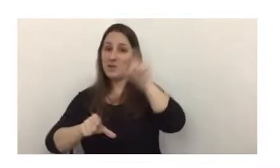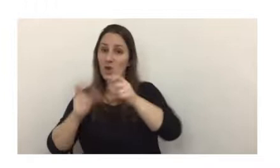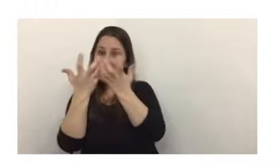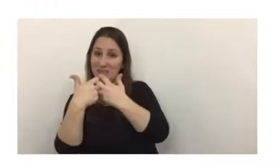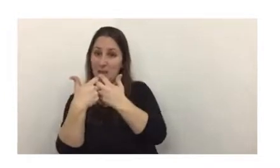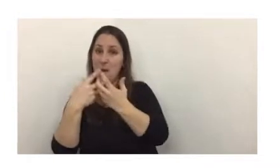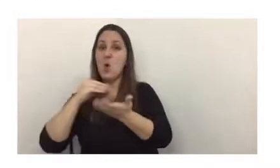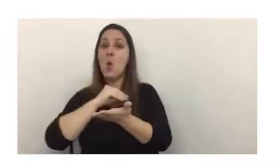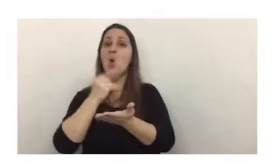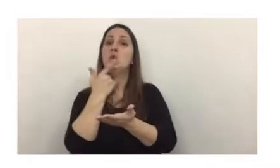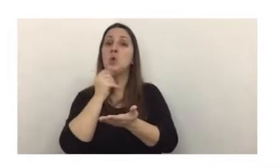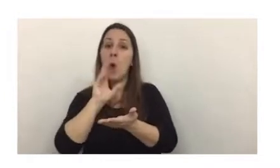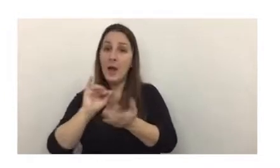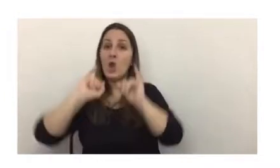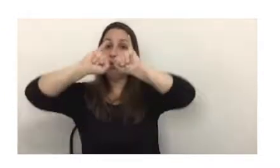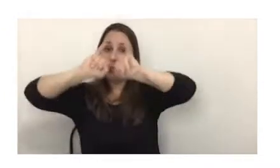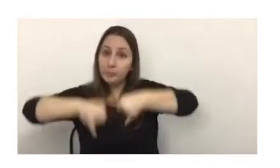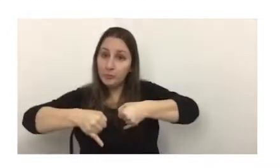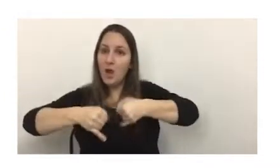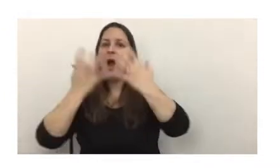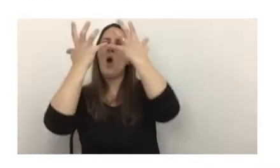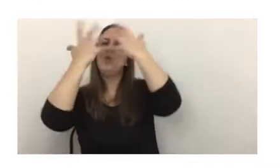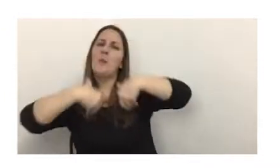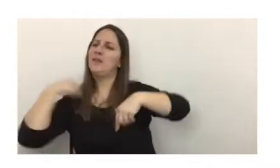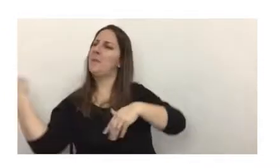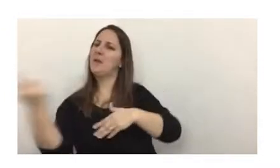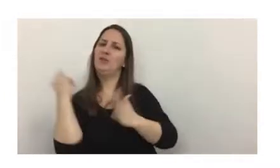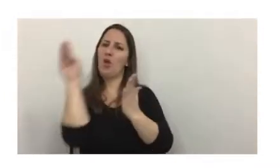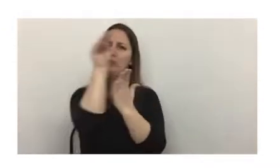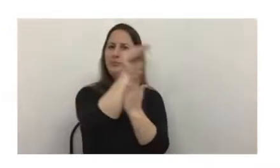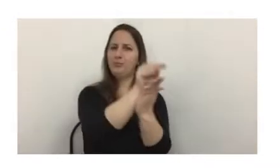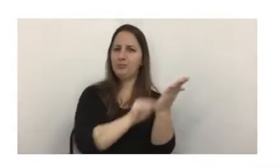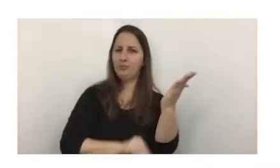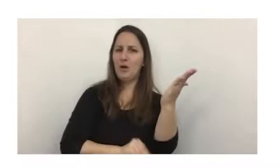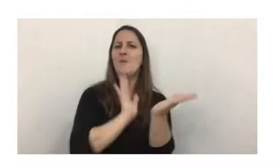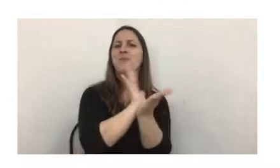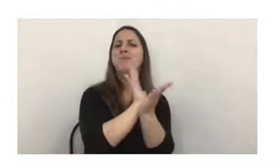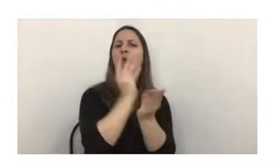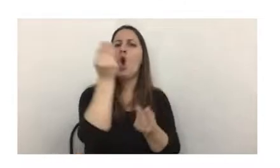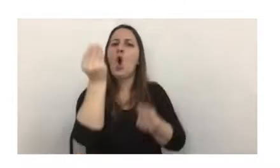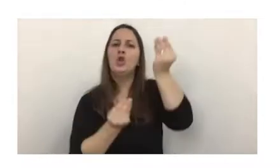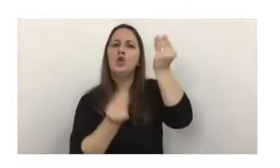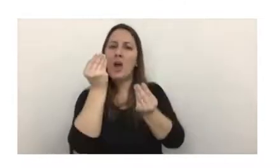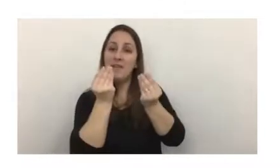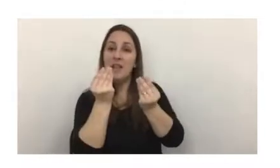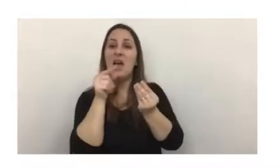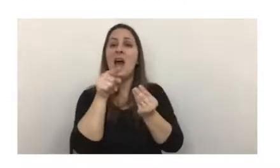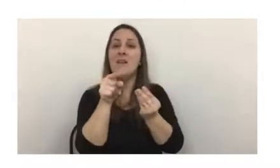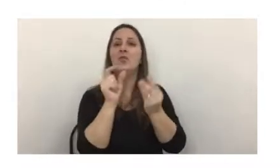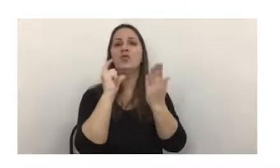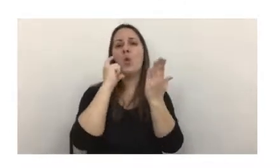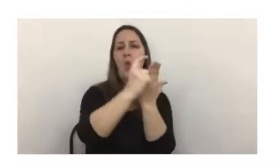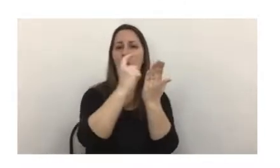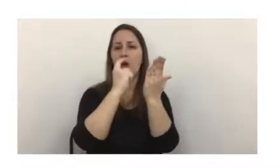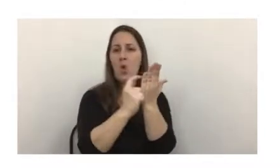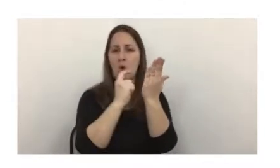sistema, pasan a formar parte de ese gran libro de contabilidad, construyendo así la cadena de bloques o